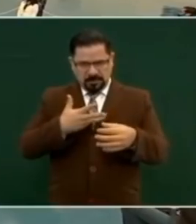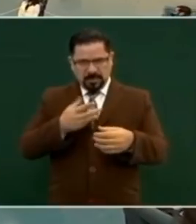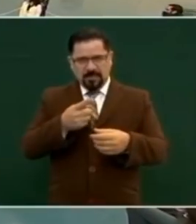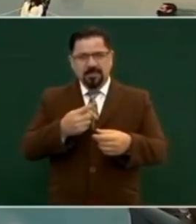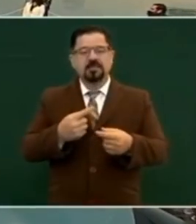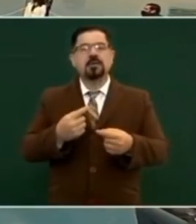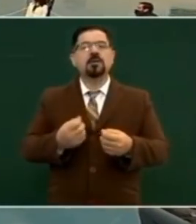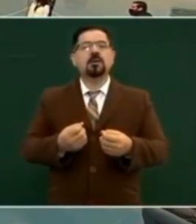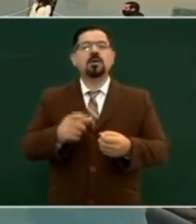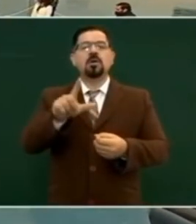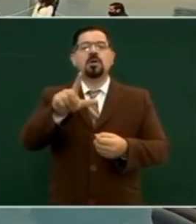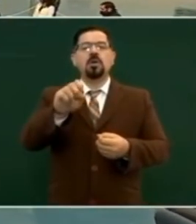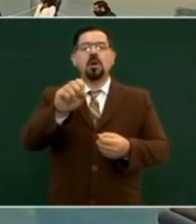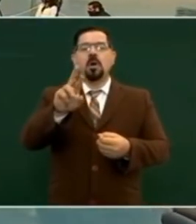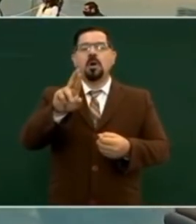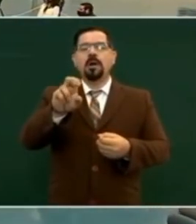De lo que gana Loretta.